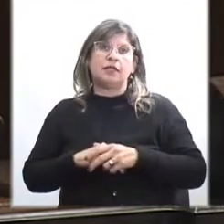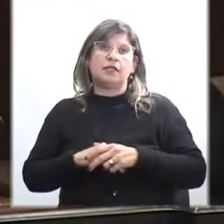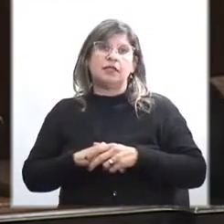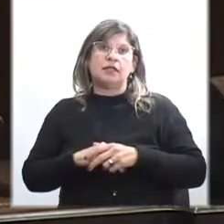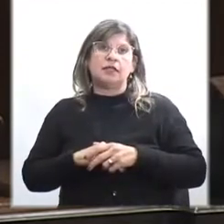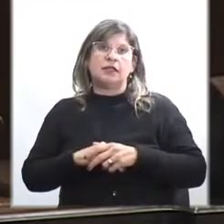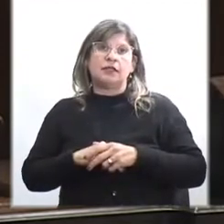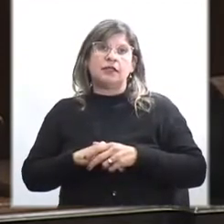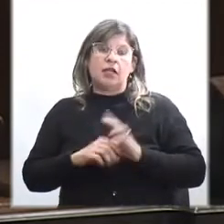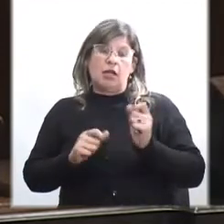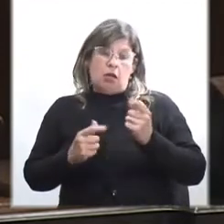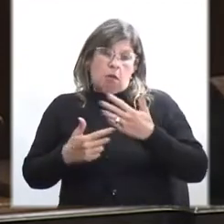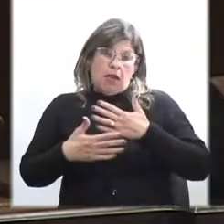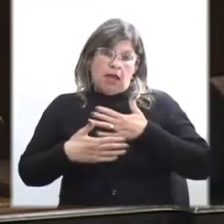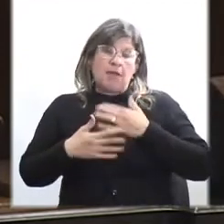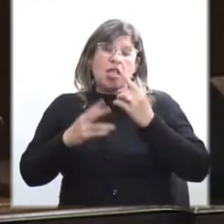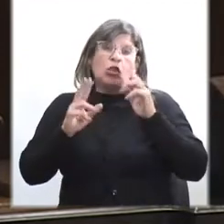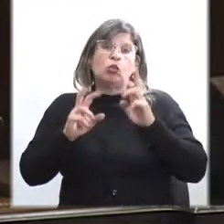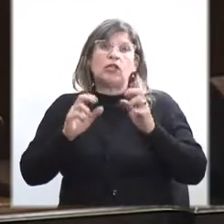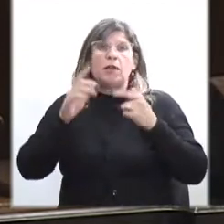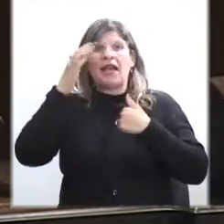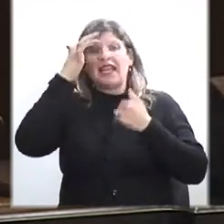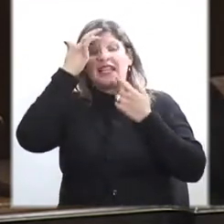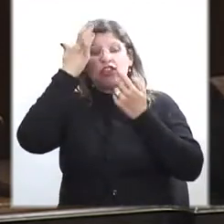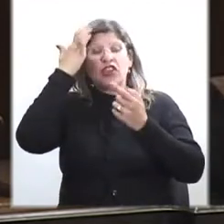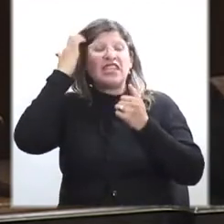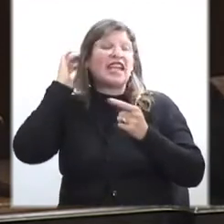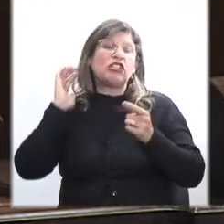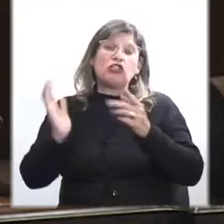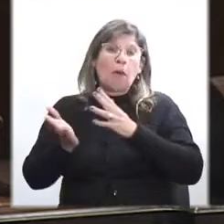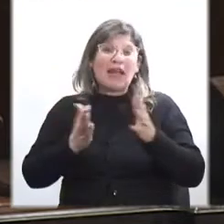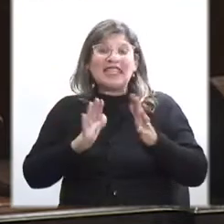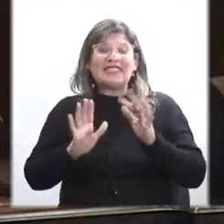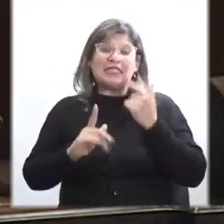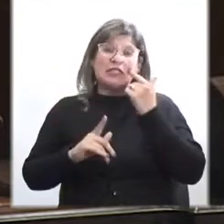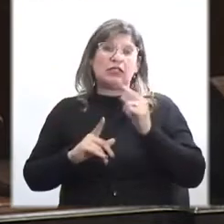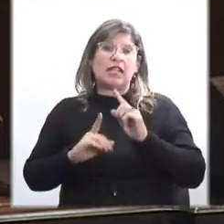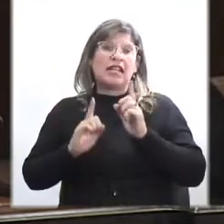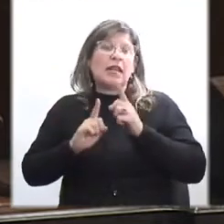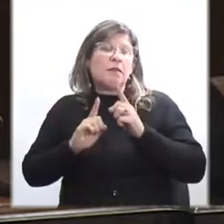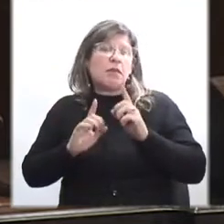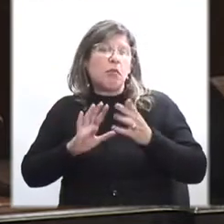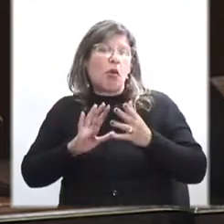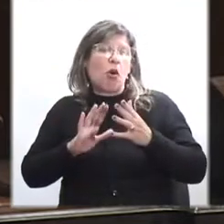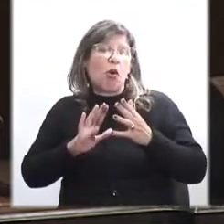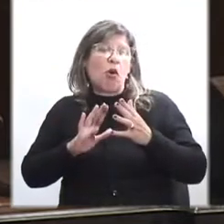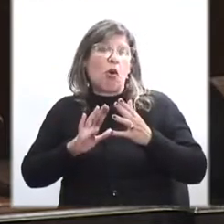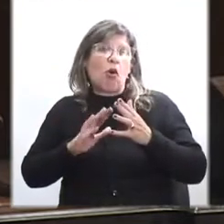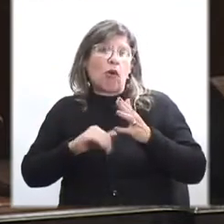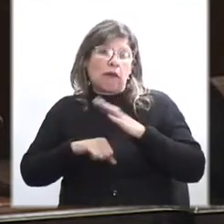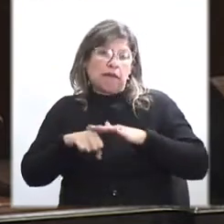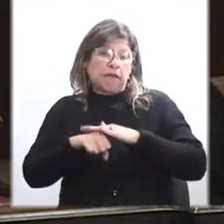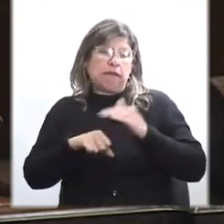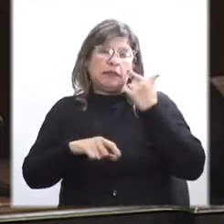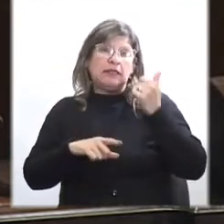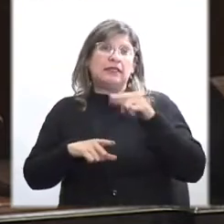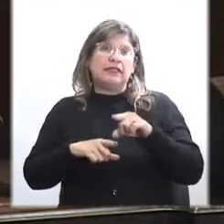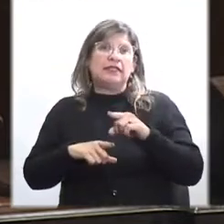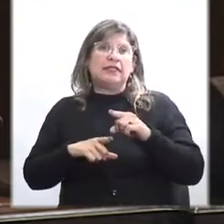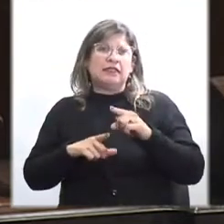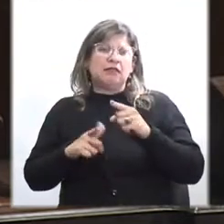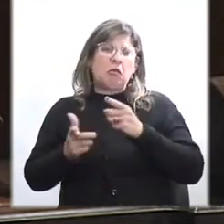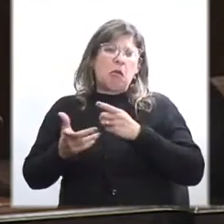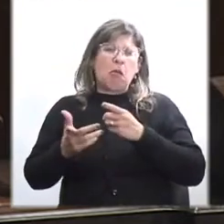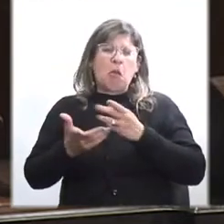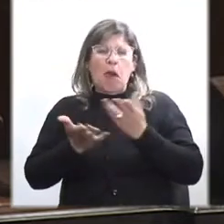Lo que para mí, en un tema que yo diría que son similares, o tienen la misma naturaleza. Entonces, parecería que muestran un